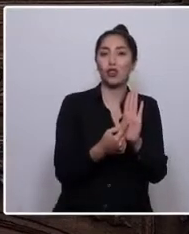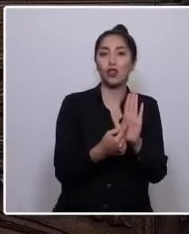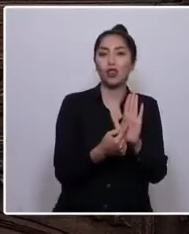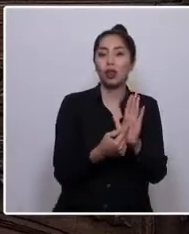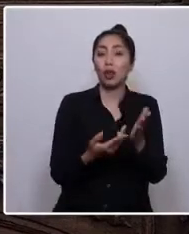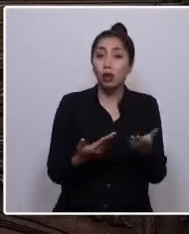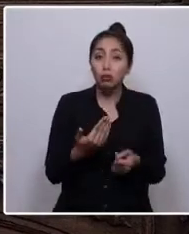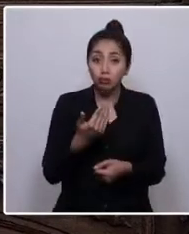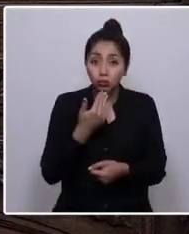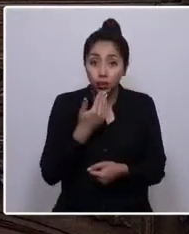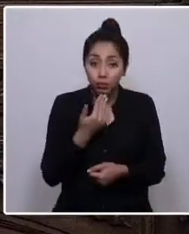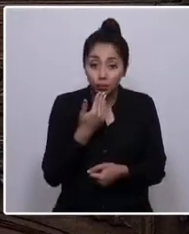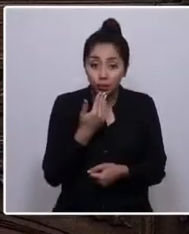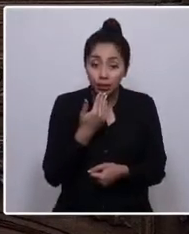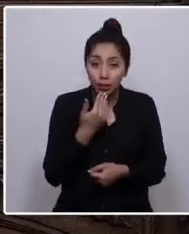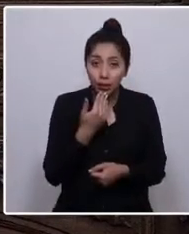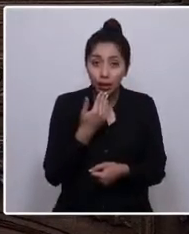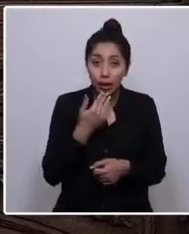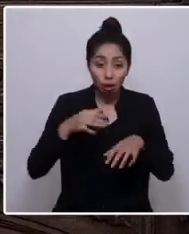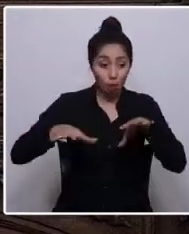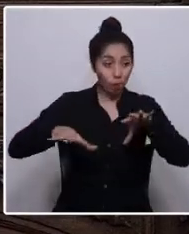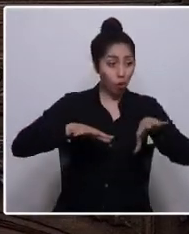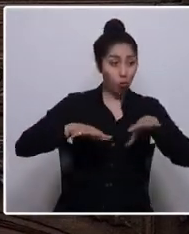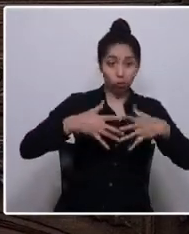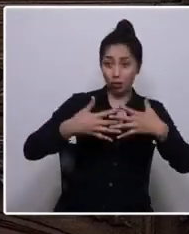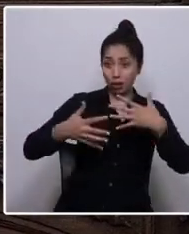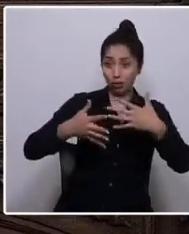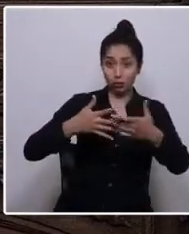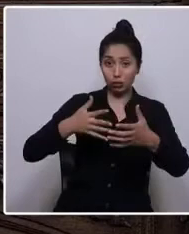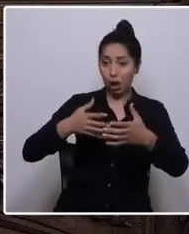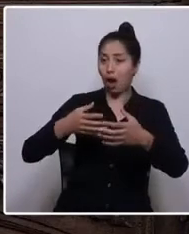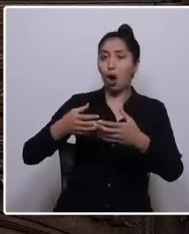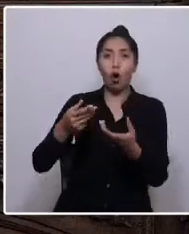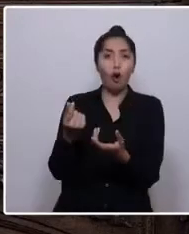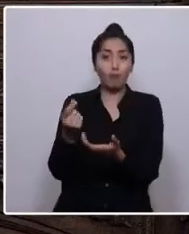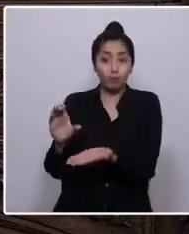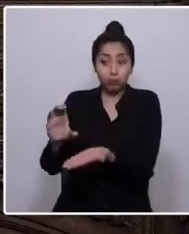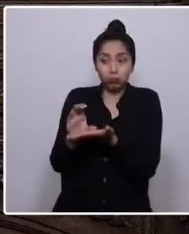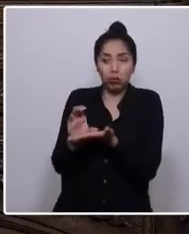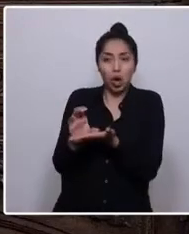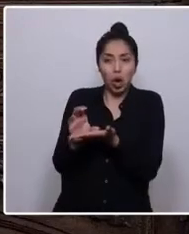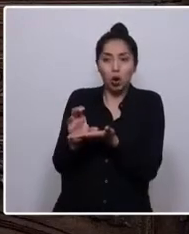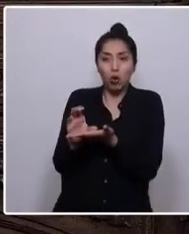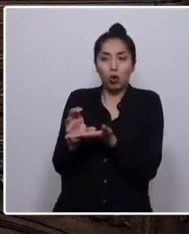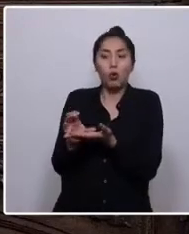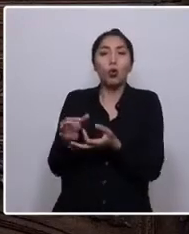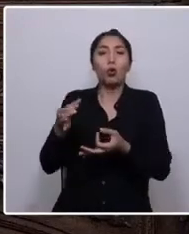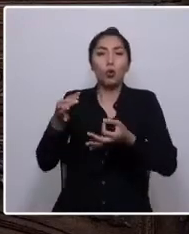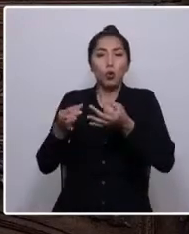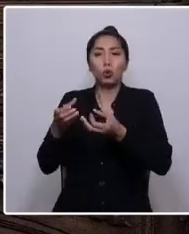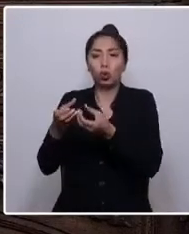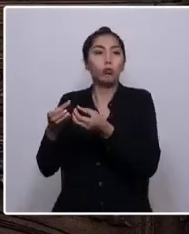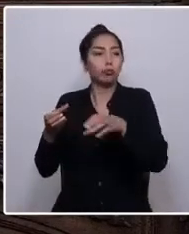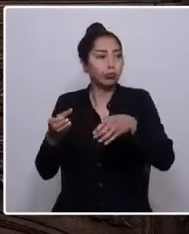distribución justa de los beneficios que de él se derivan.